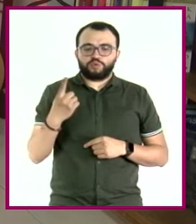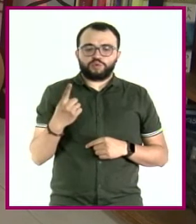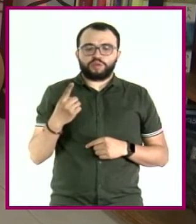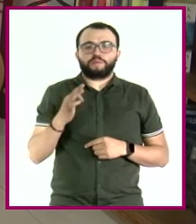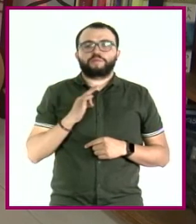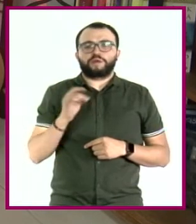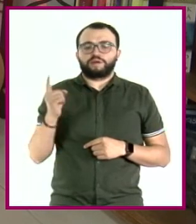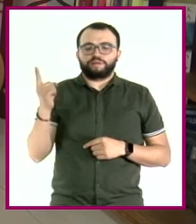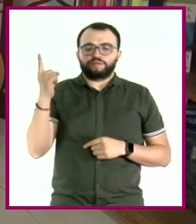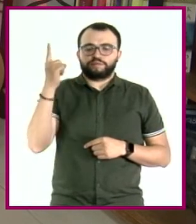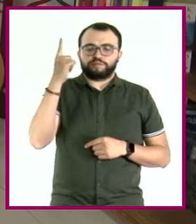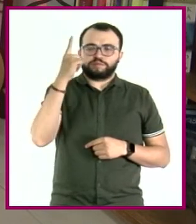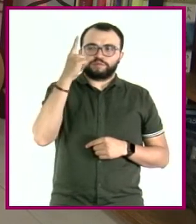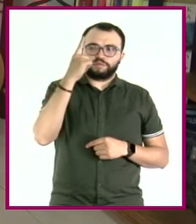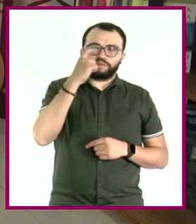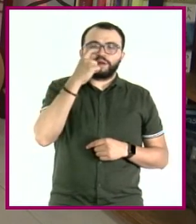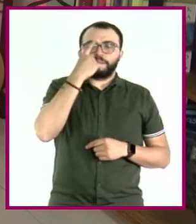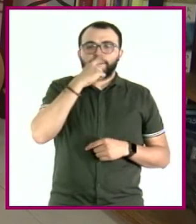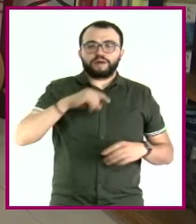flexionar y abrir la cadera.